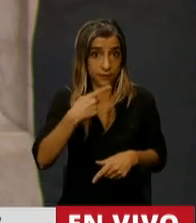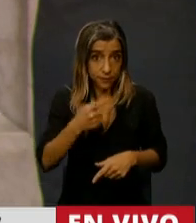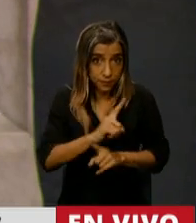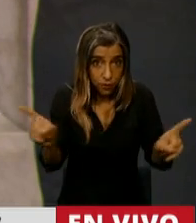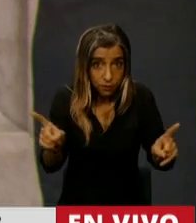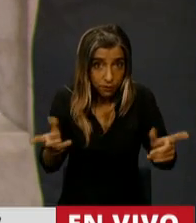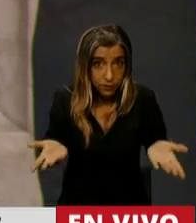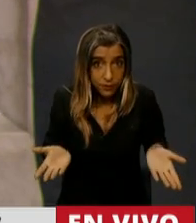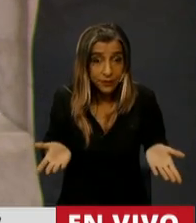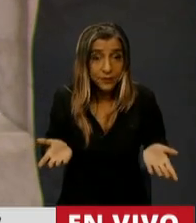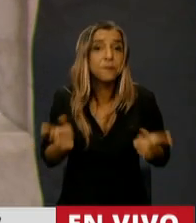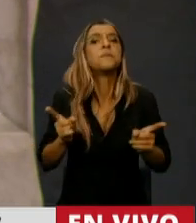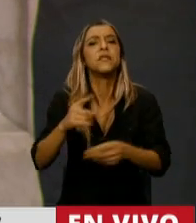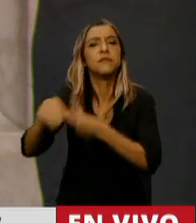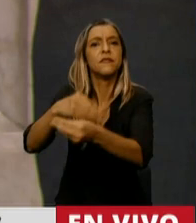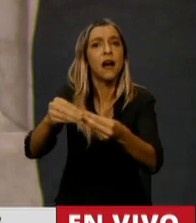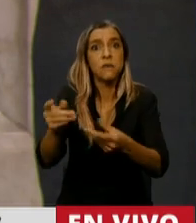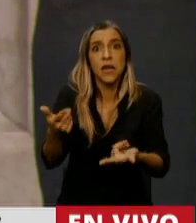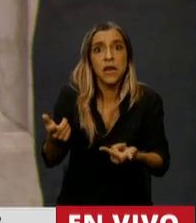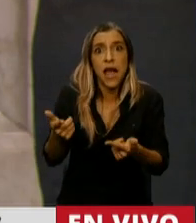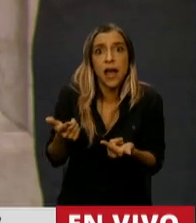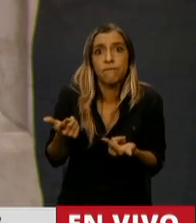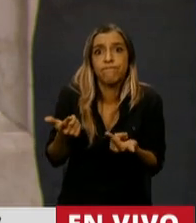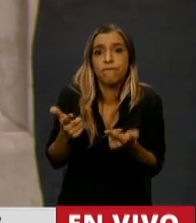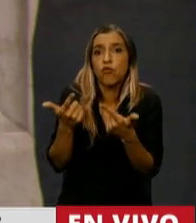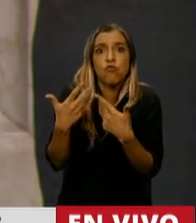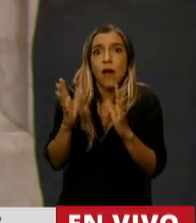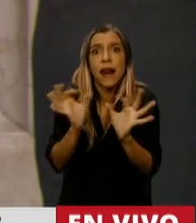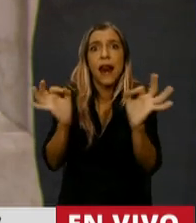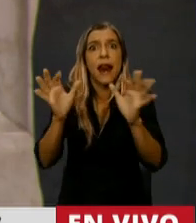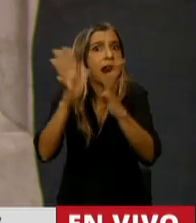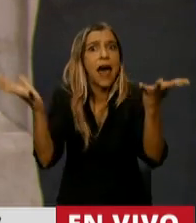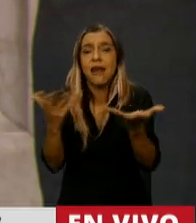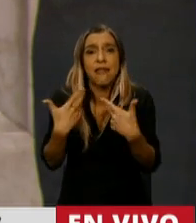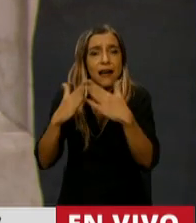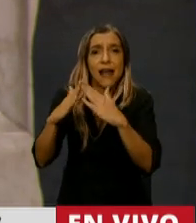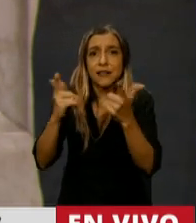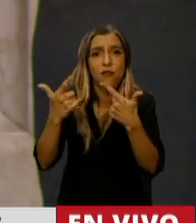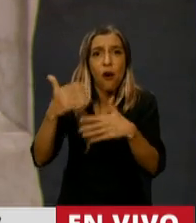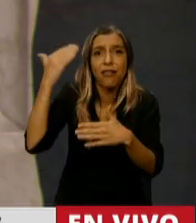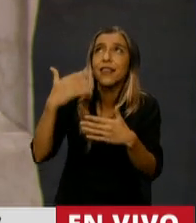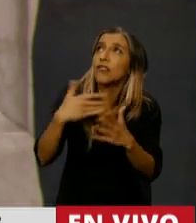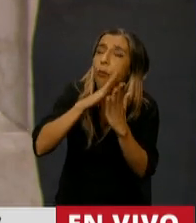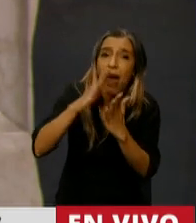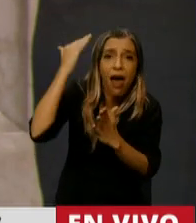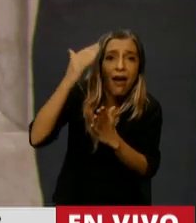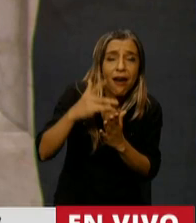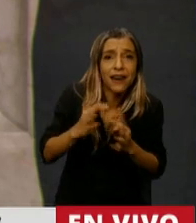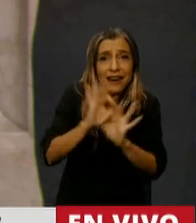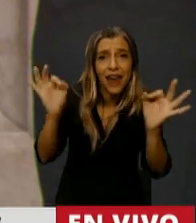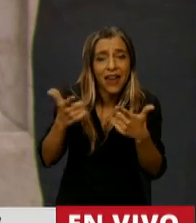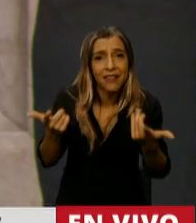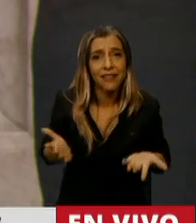Esas familias que los privan absolutamente de todo, nos privan de todo, inclusive de tener un techo. Por eso, Presidente,